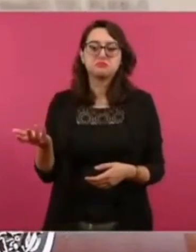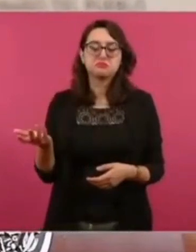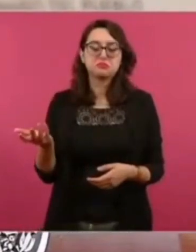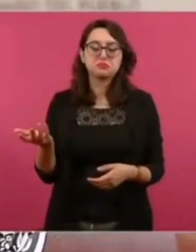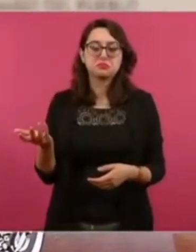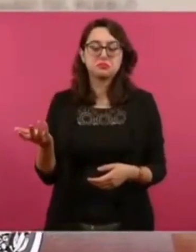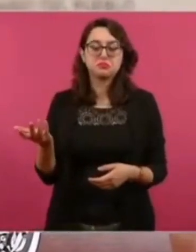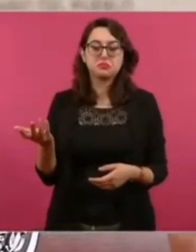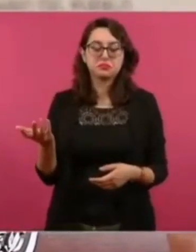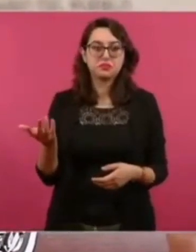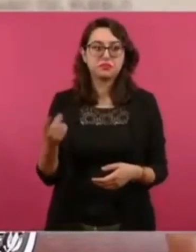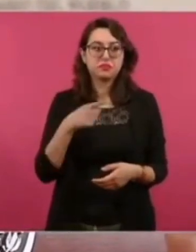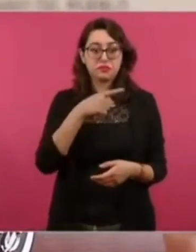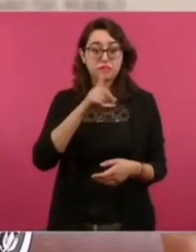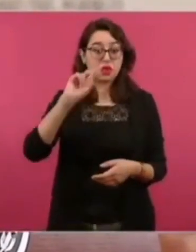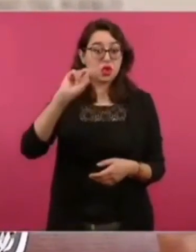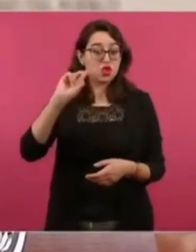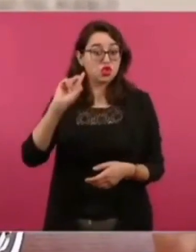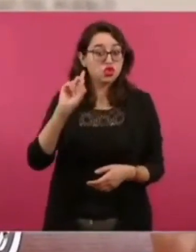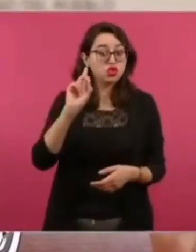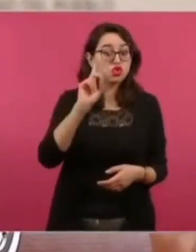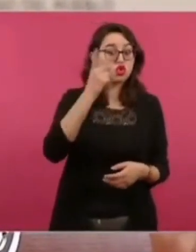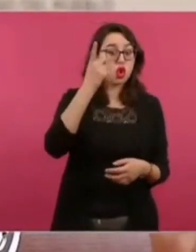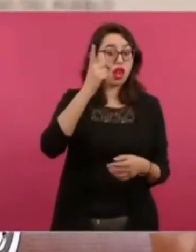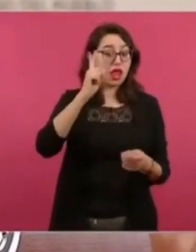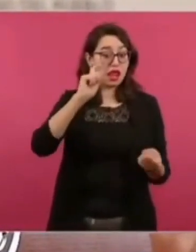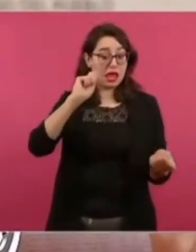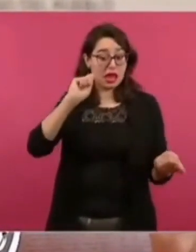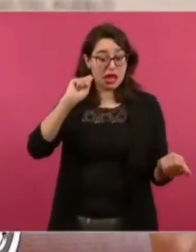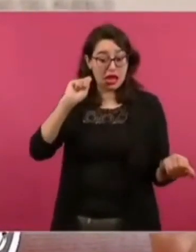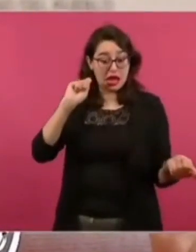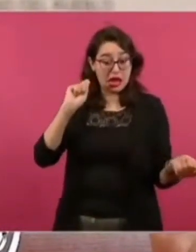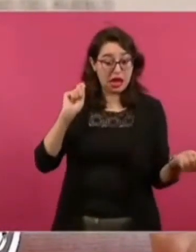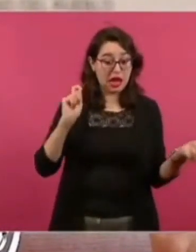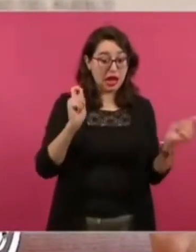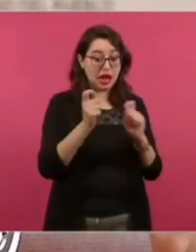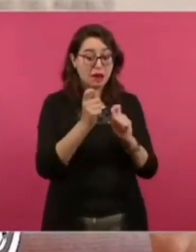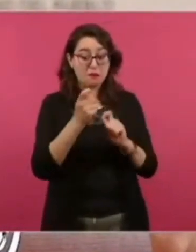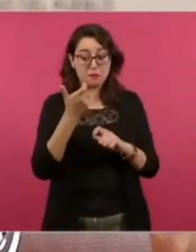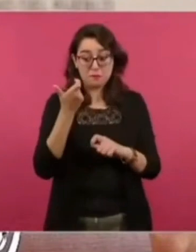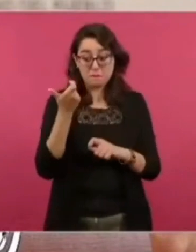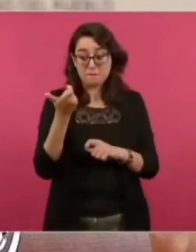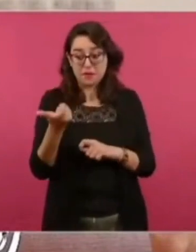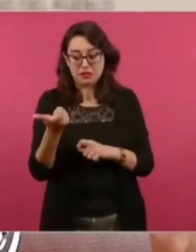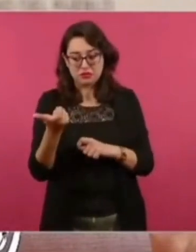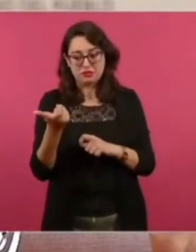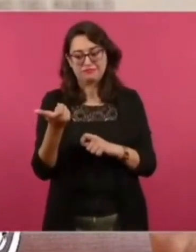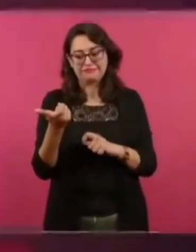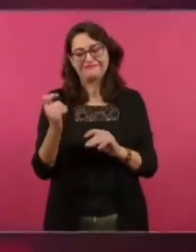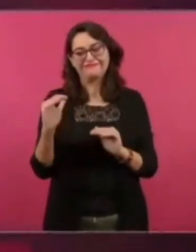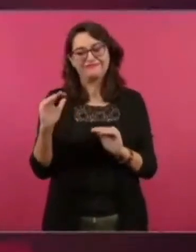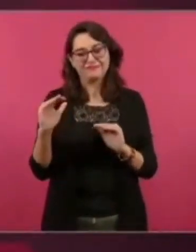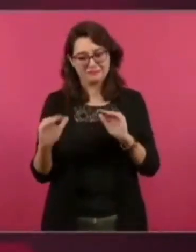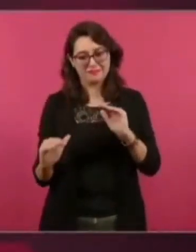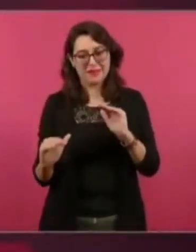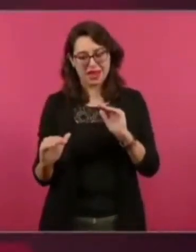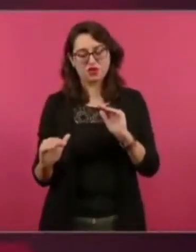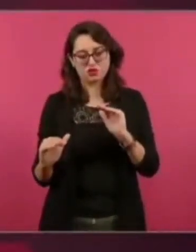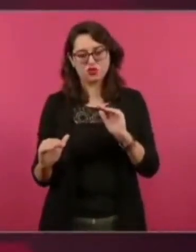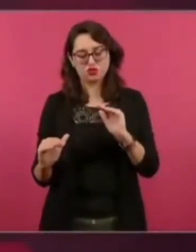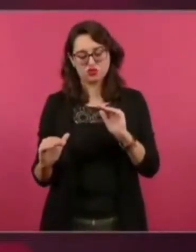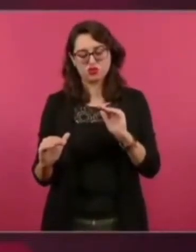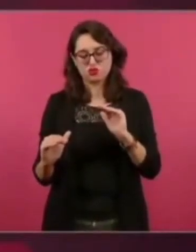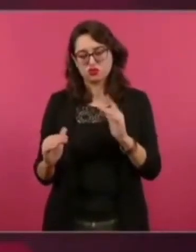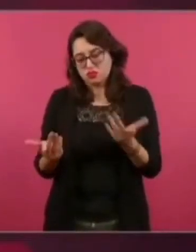les rinda menos lo que envían a sus familiares. O a sus